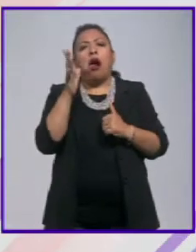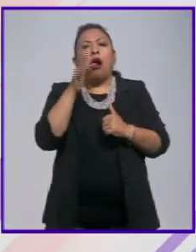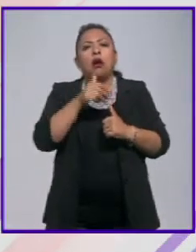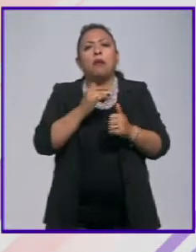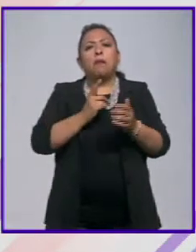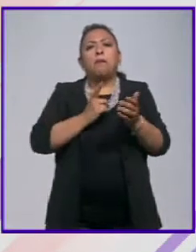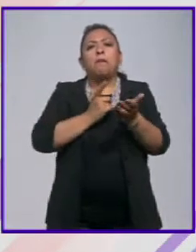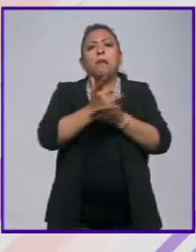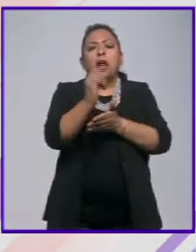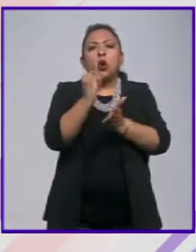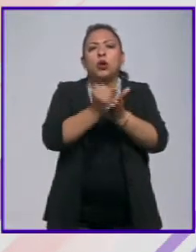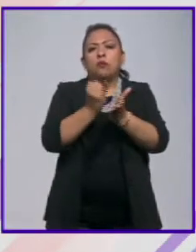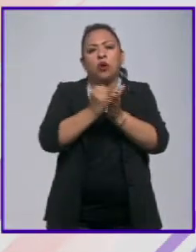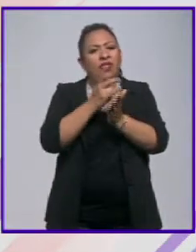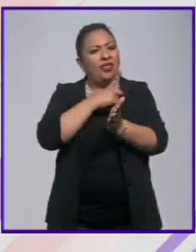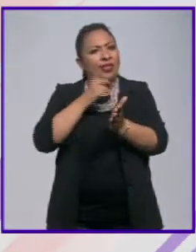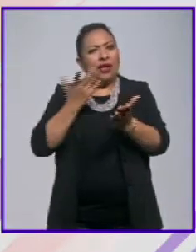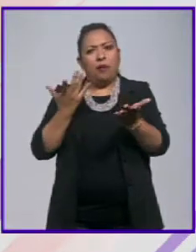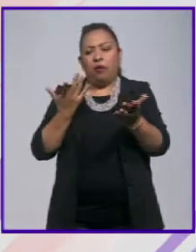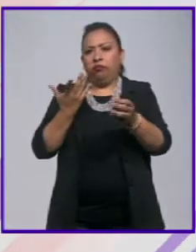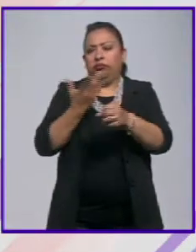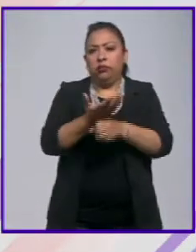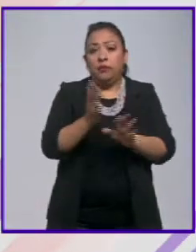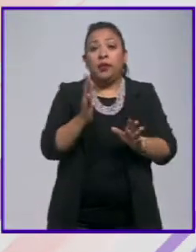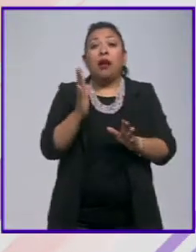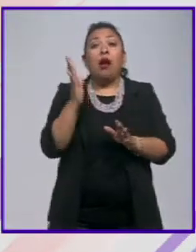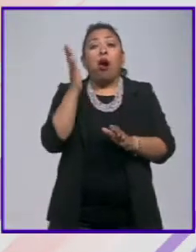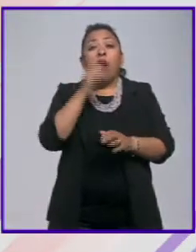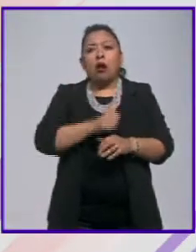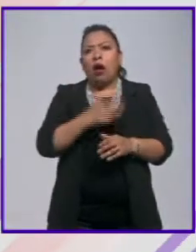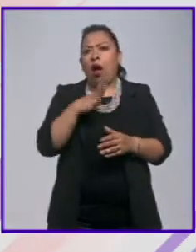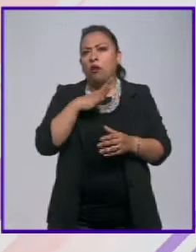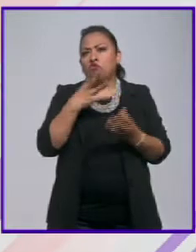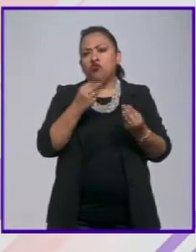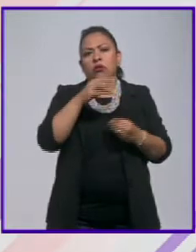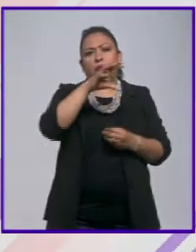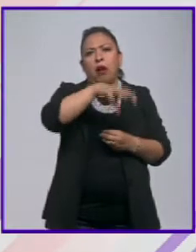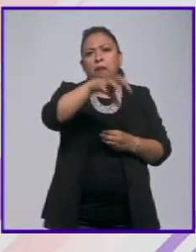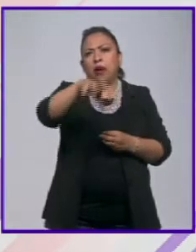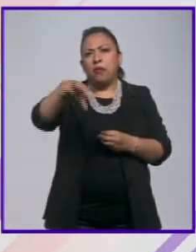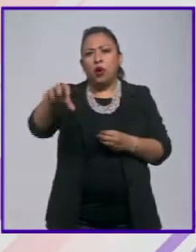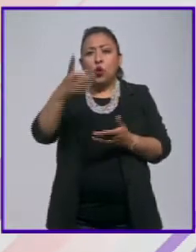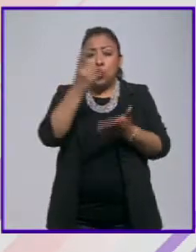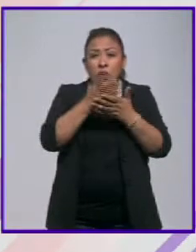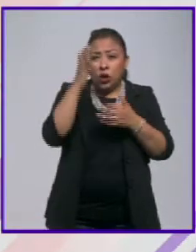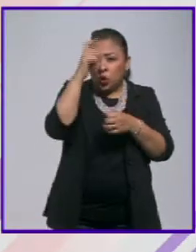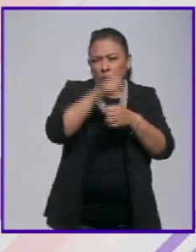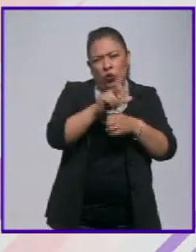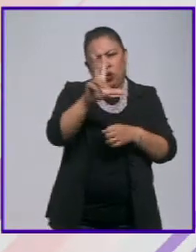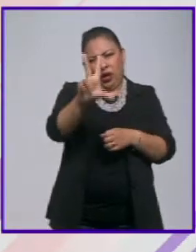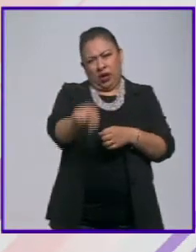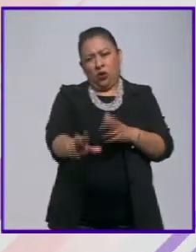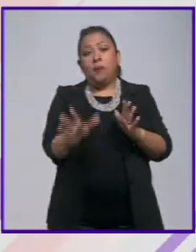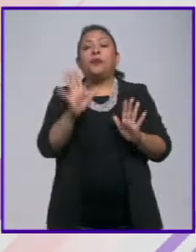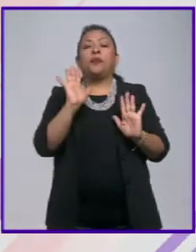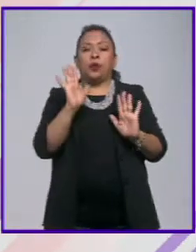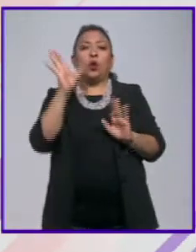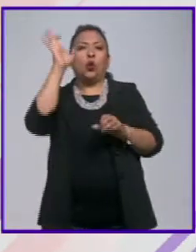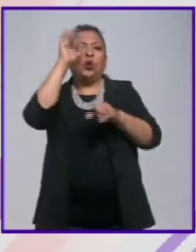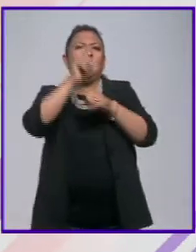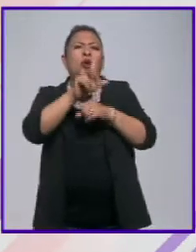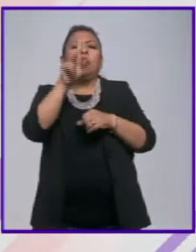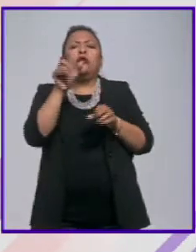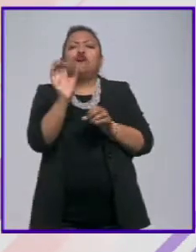tienen que atacarlo y la evasión fiscal se da en muchos rubros no en la cultura es decir la cultura es un